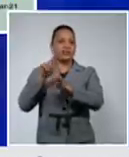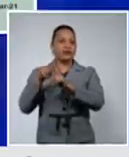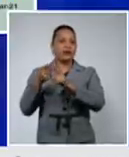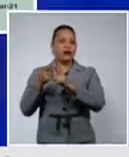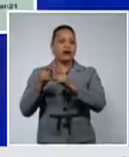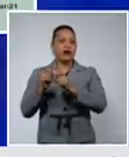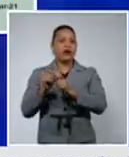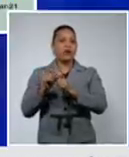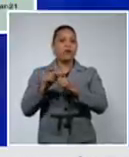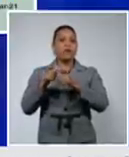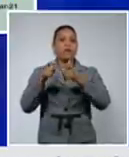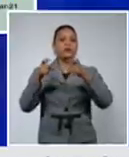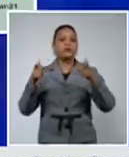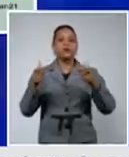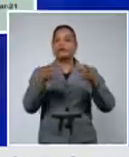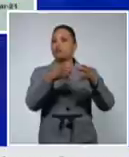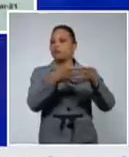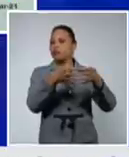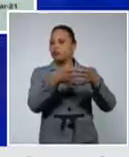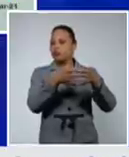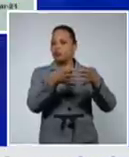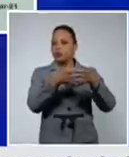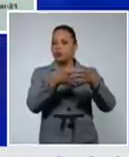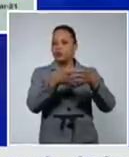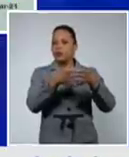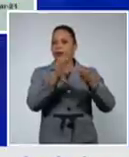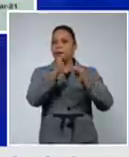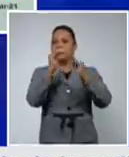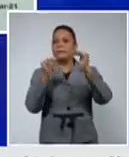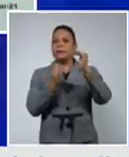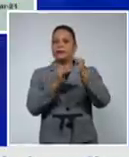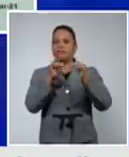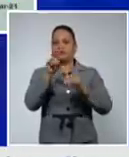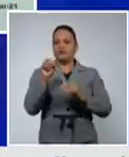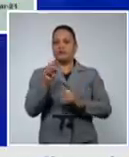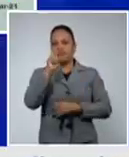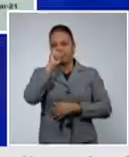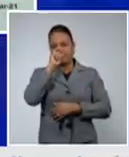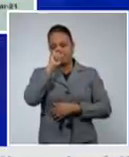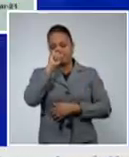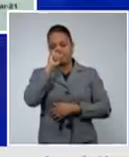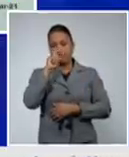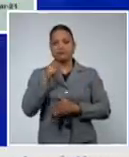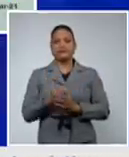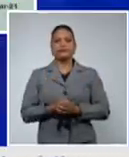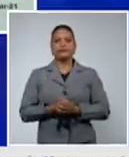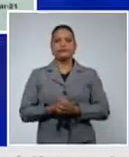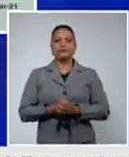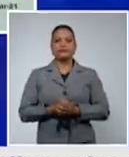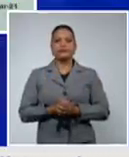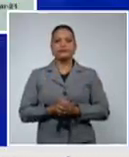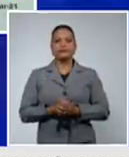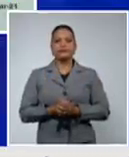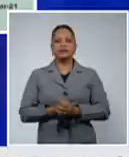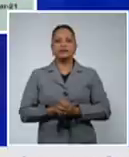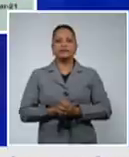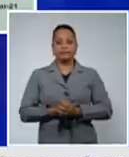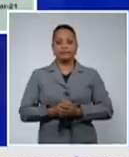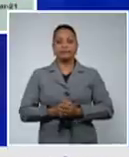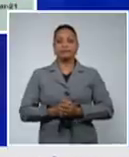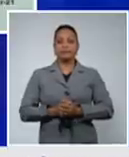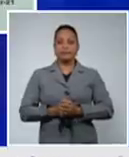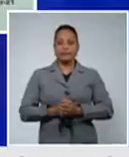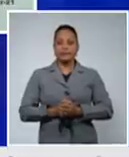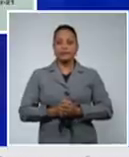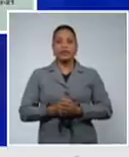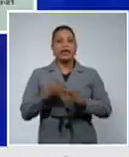grupo de de menores de 20 años de edad en este caso de 18 y menos la otra